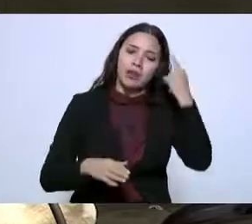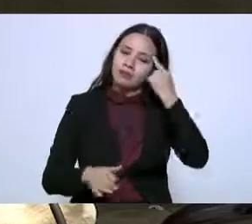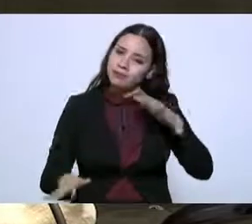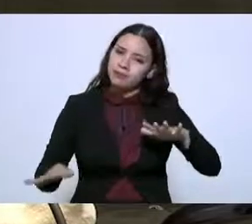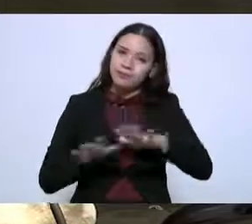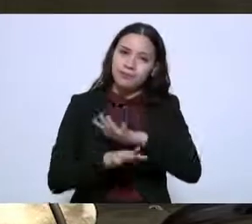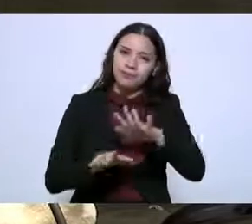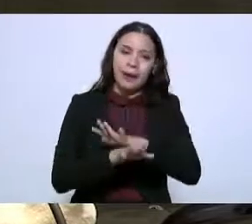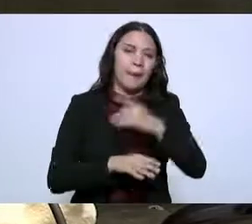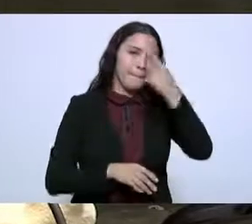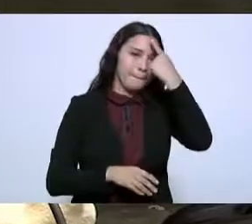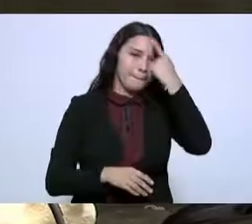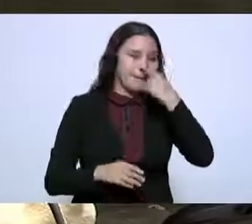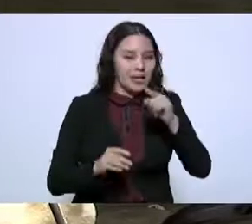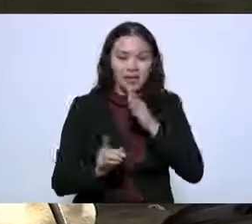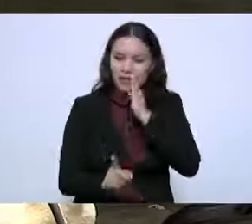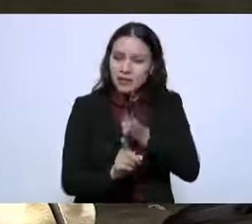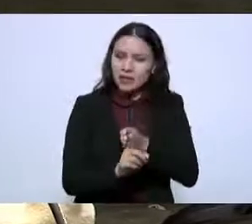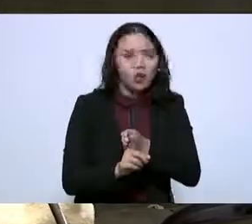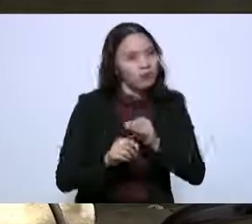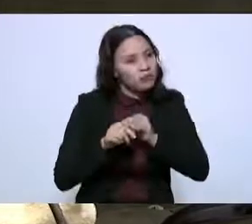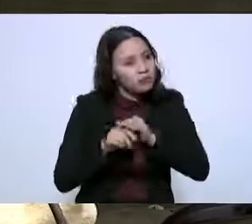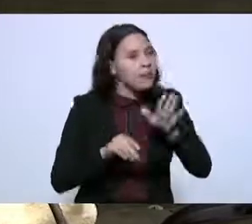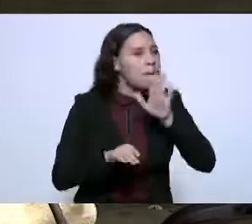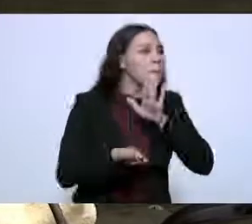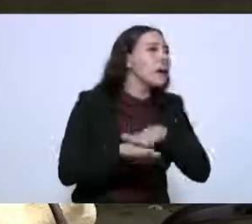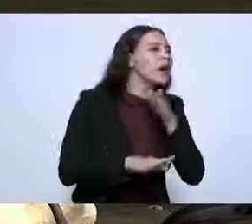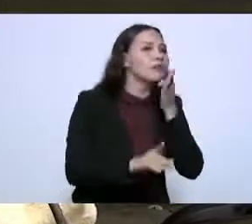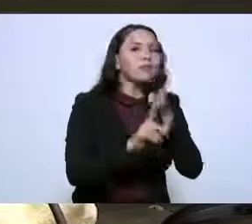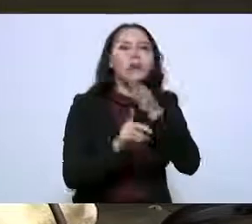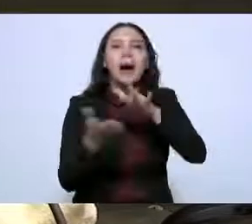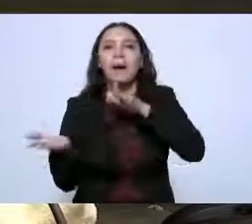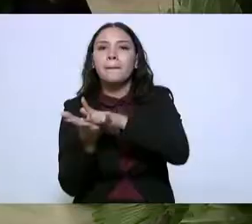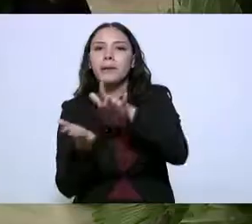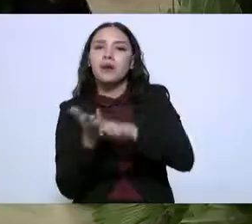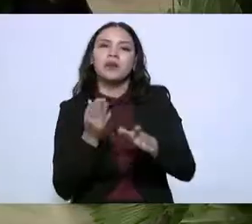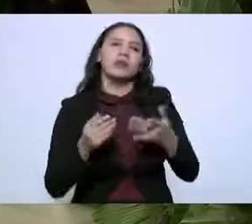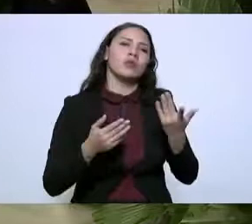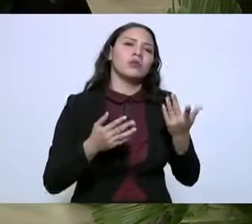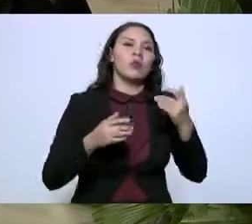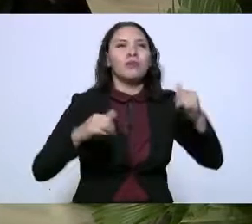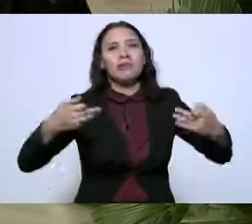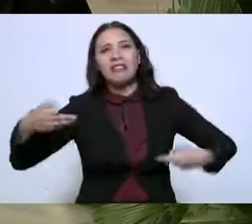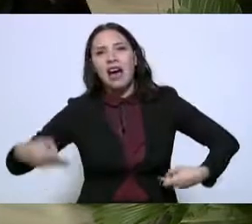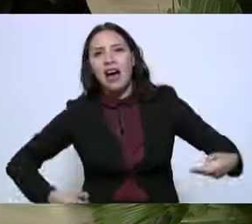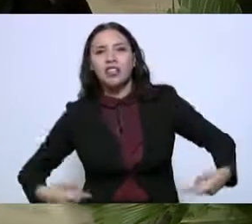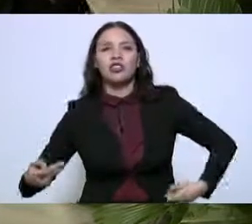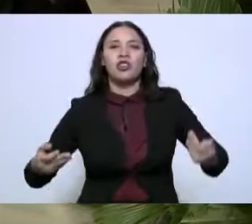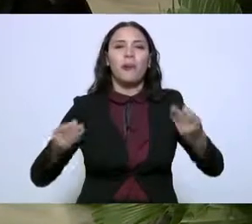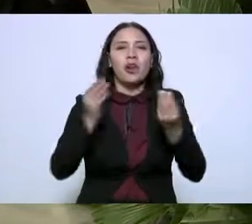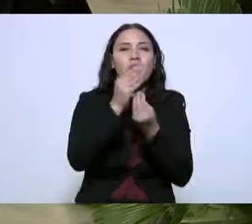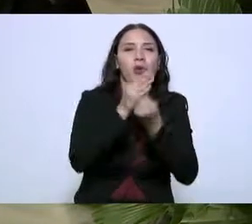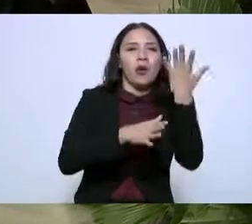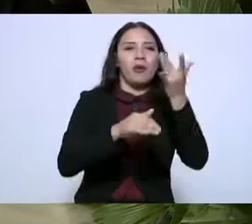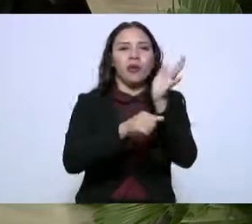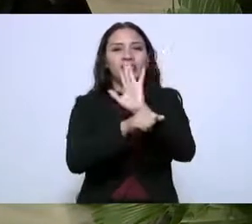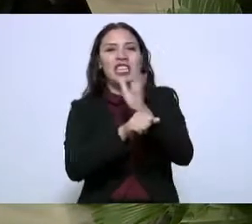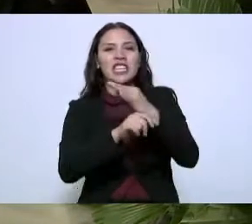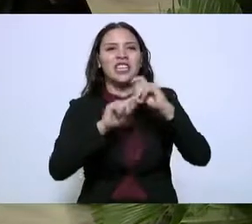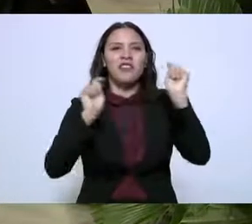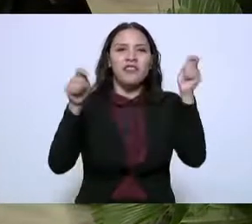esfuerzo para la descentralización los apoyos al teatro a la creación de cine